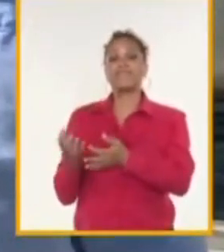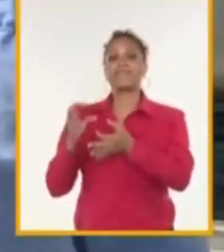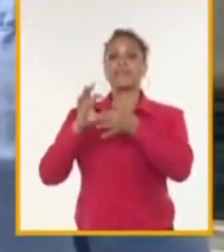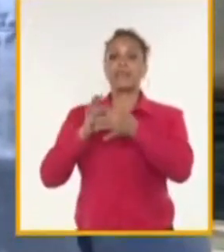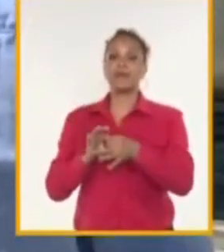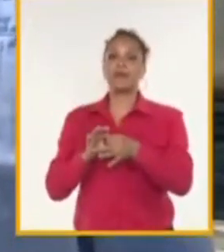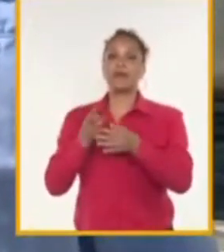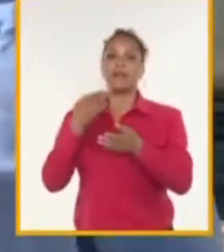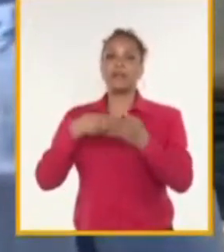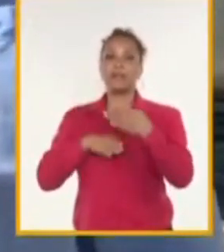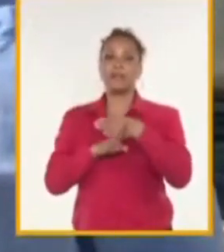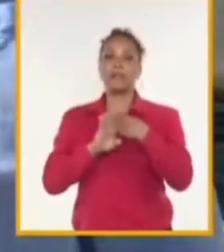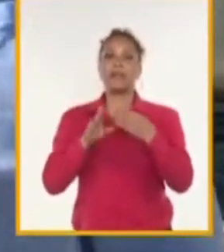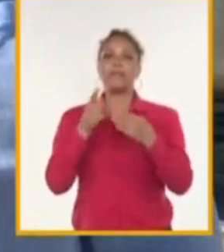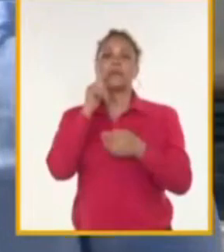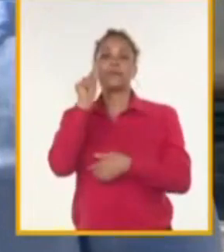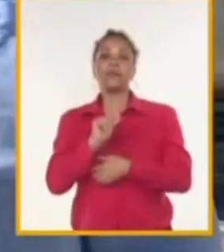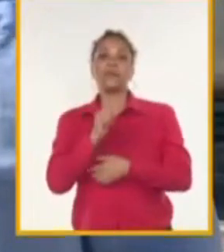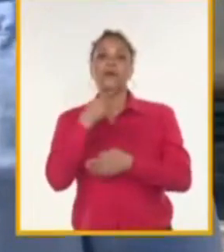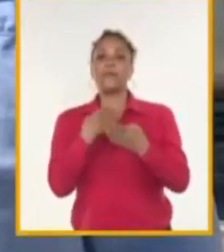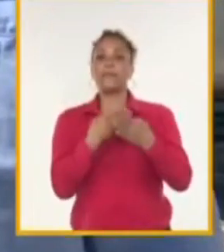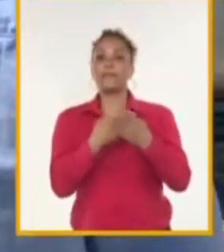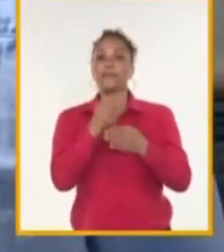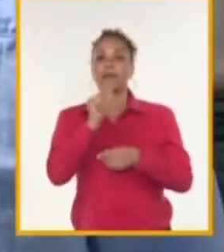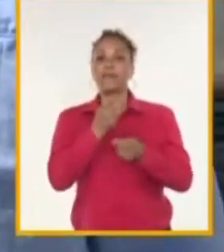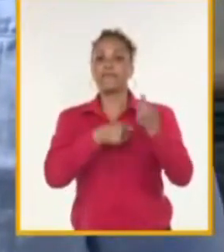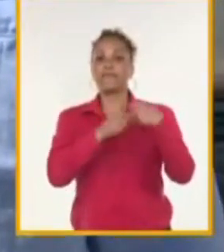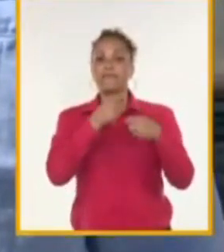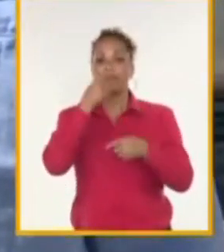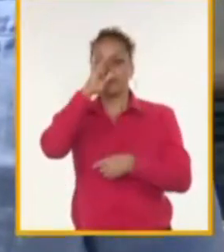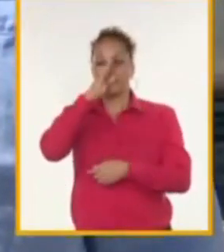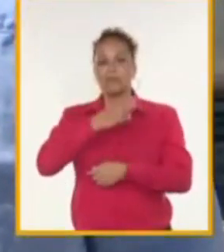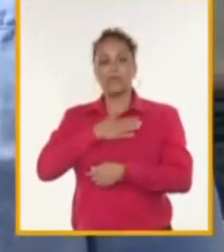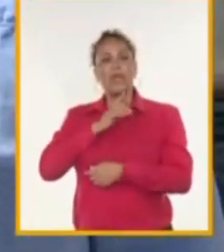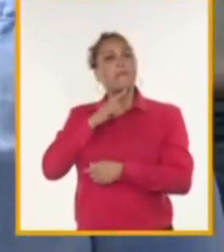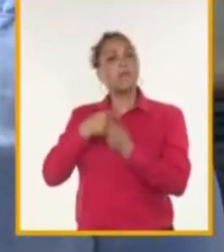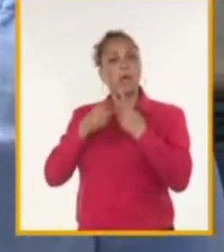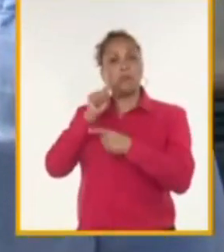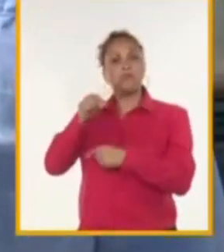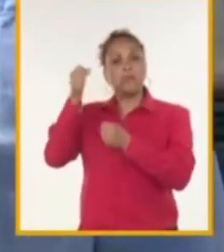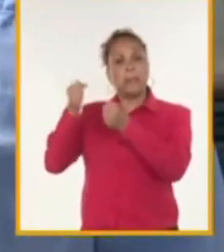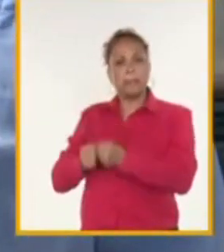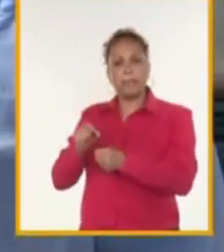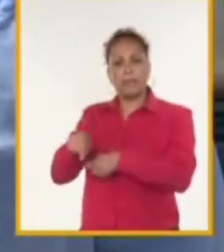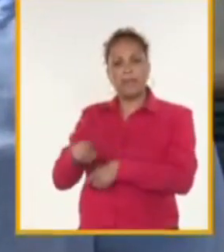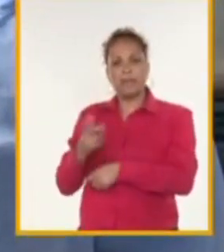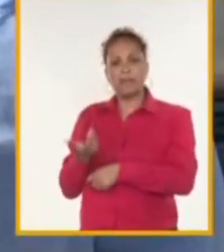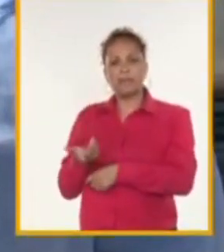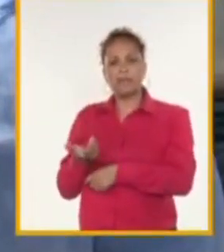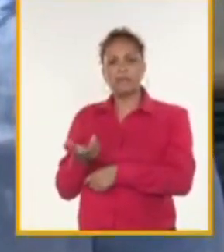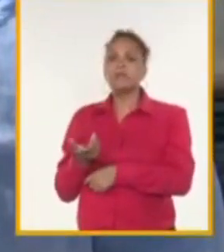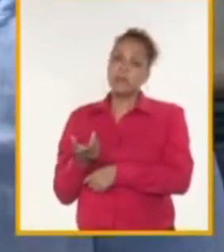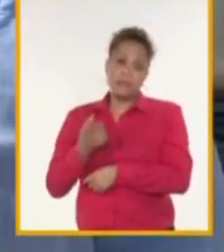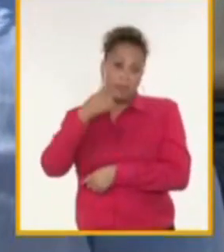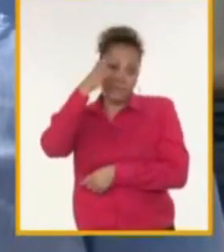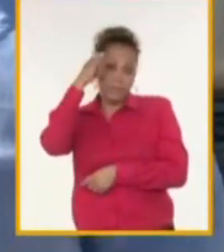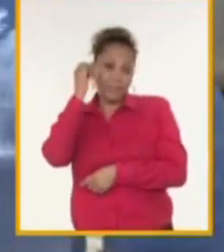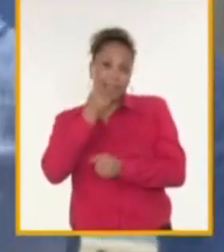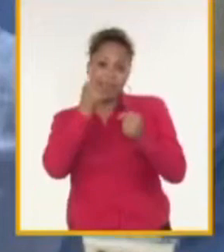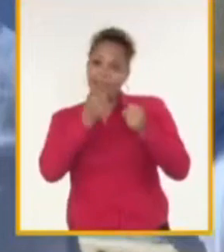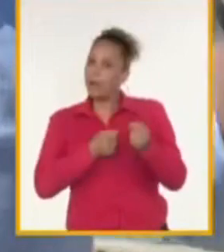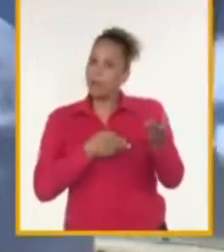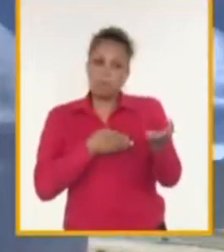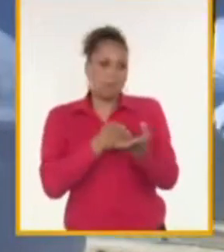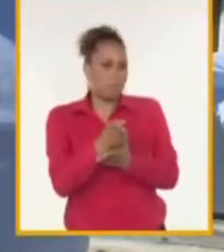la entrada de inversionistas acá. ¿Pero aún así usted, por ejemplo, está aquí? No, estamos y vamos a